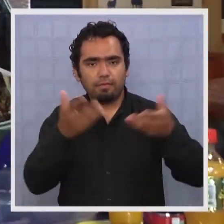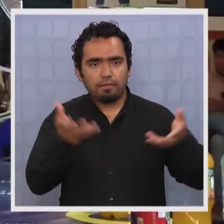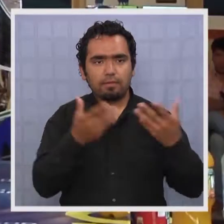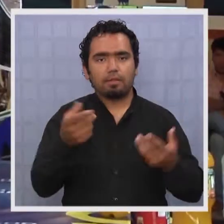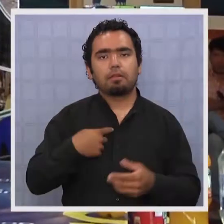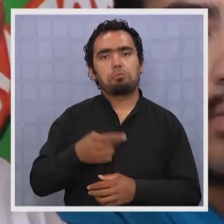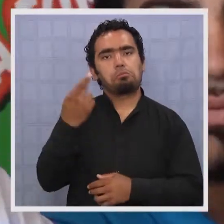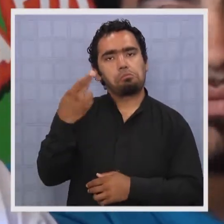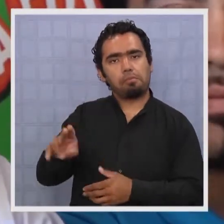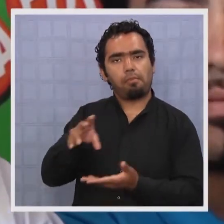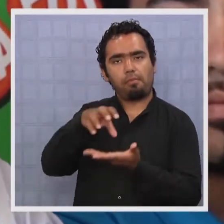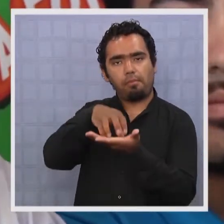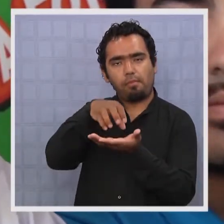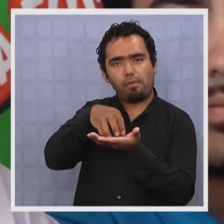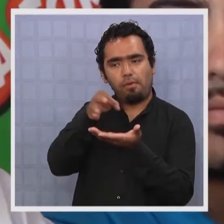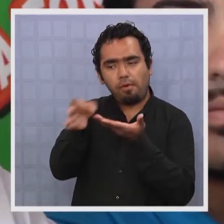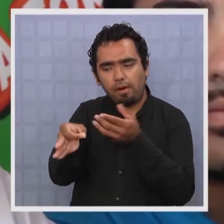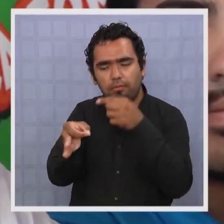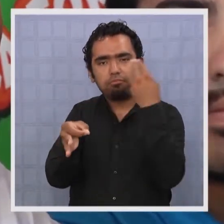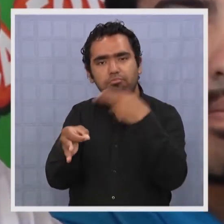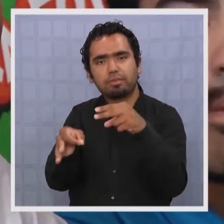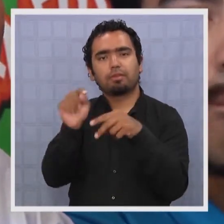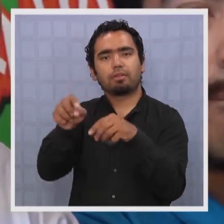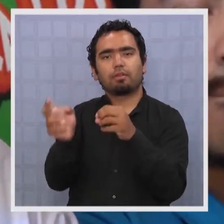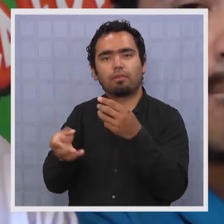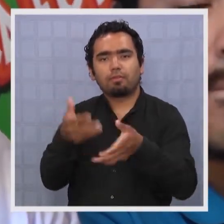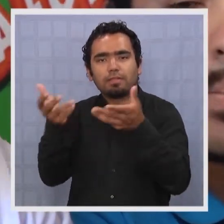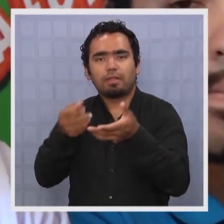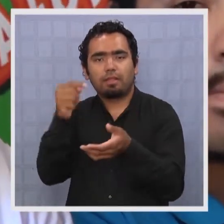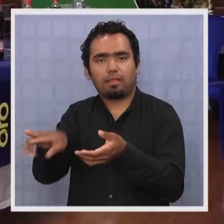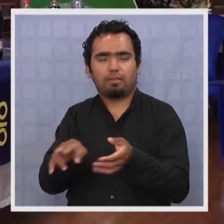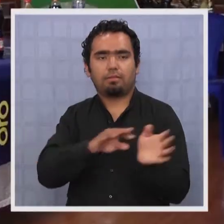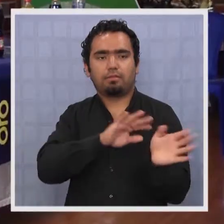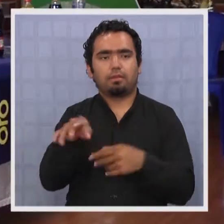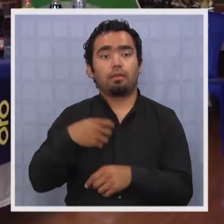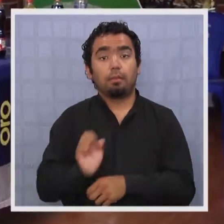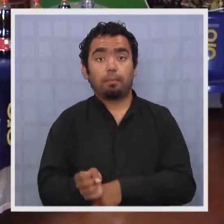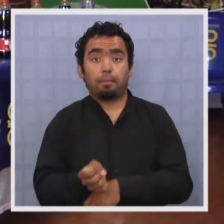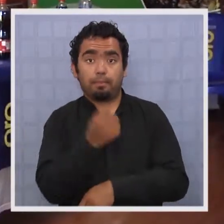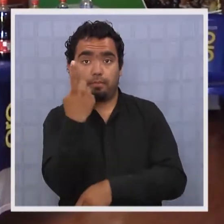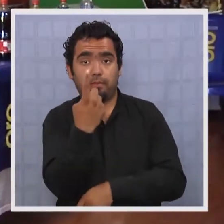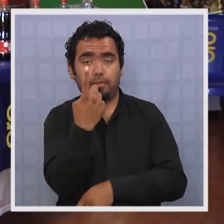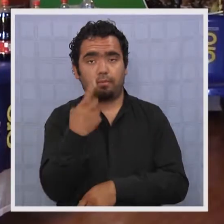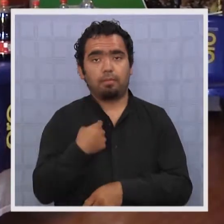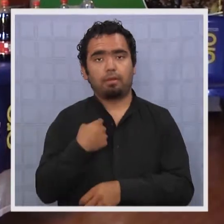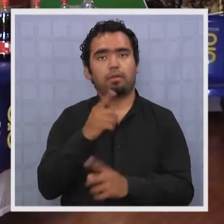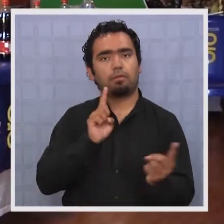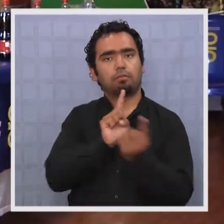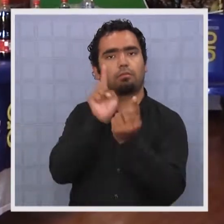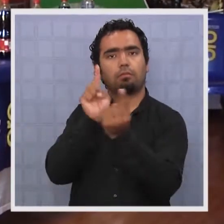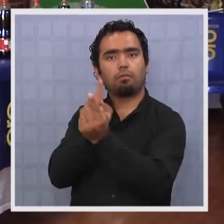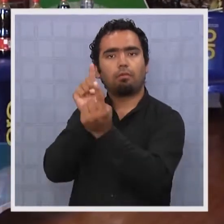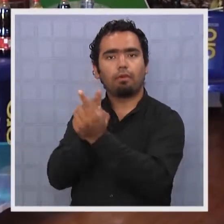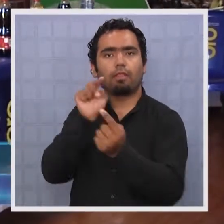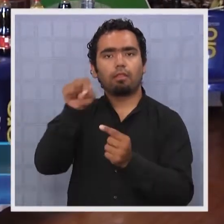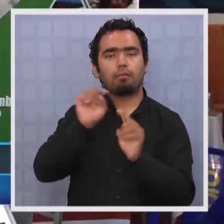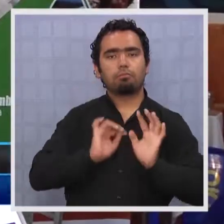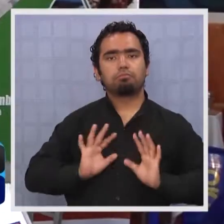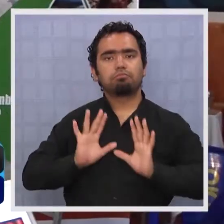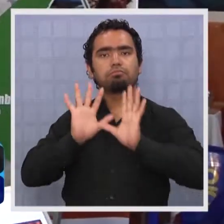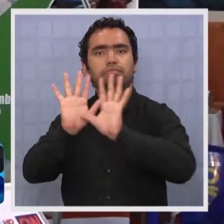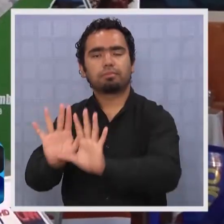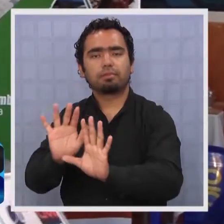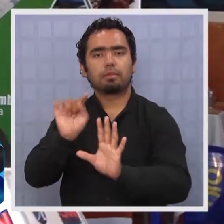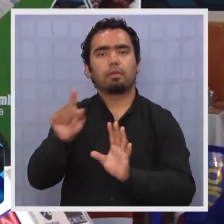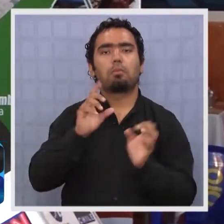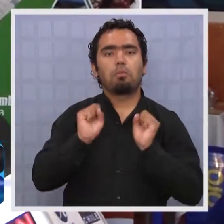los productos guarinos. La idea de esta feria, tal cual fue el primer encuentro, es poder dar a conocer, poder potenciar,